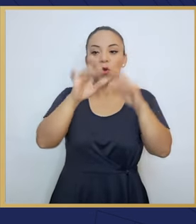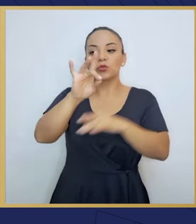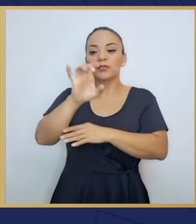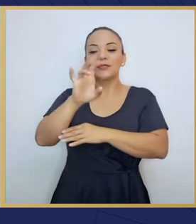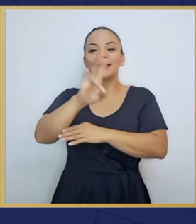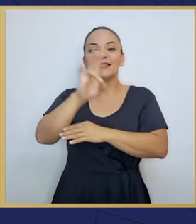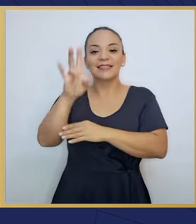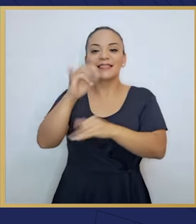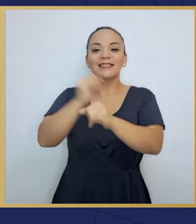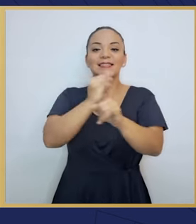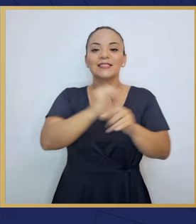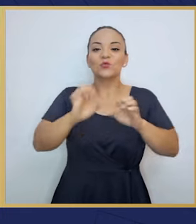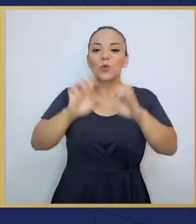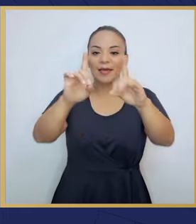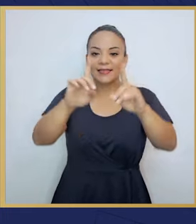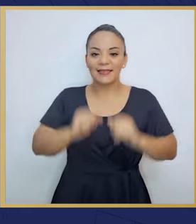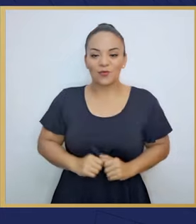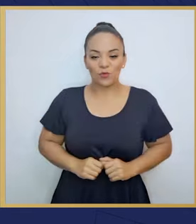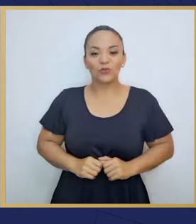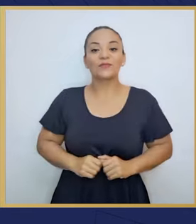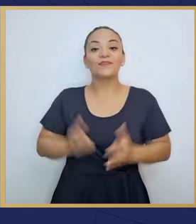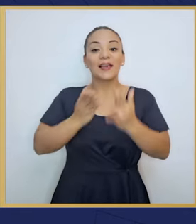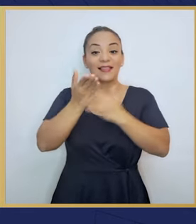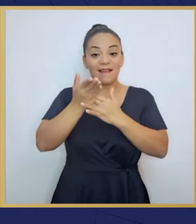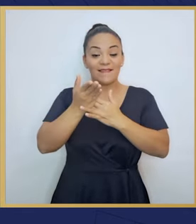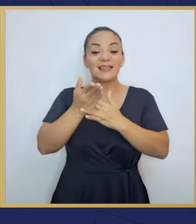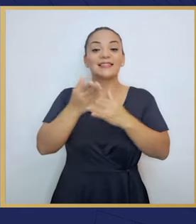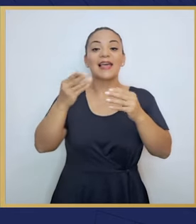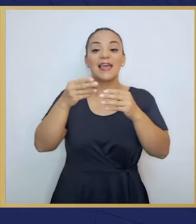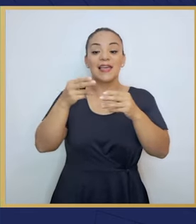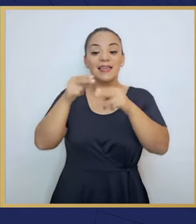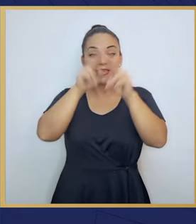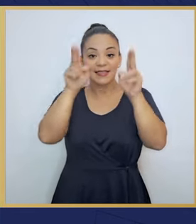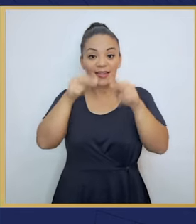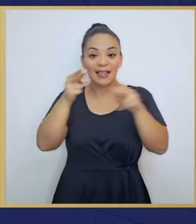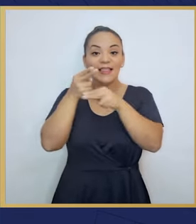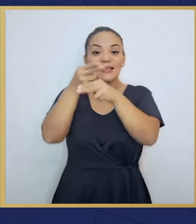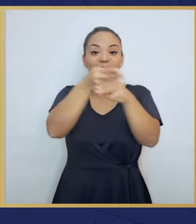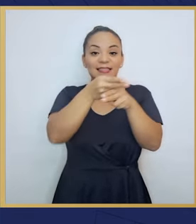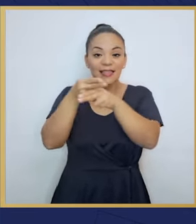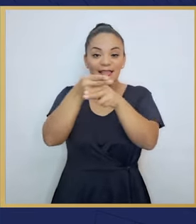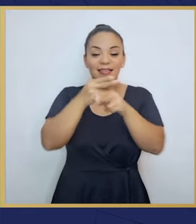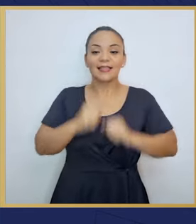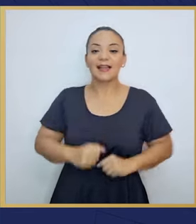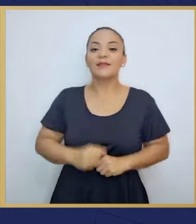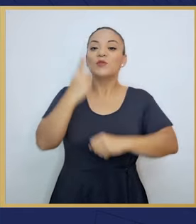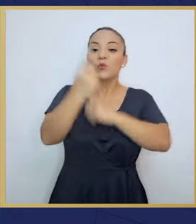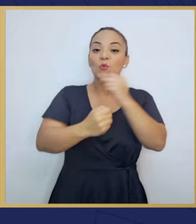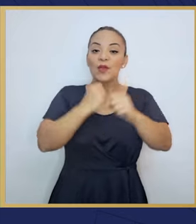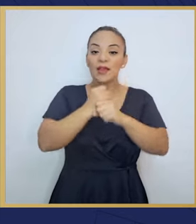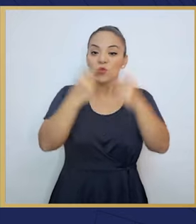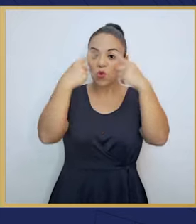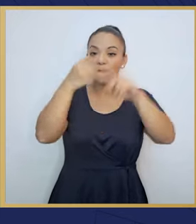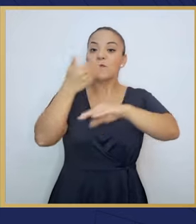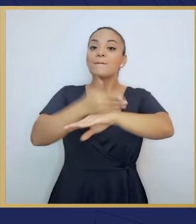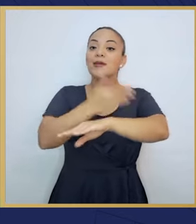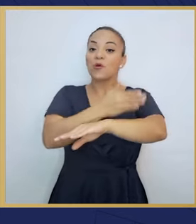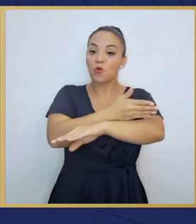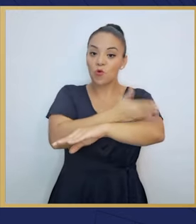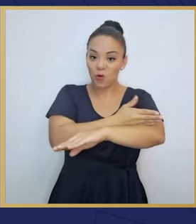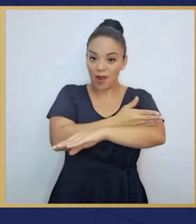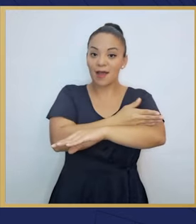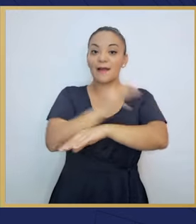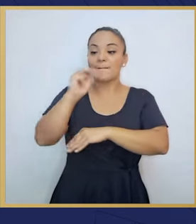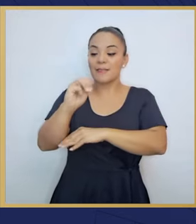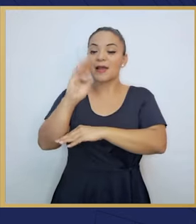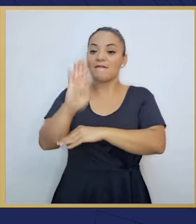877 centros educativos por medio de internet satelital. En el periodo de un año se le mejoró la